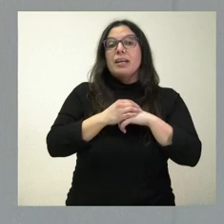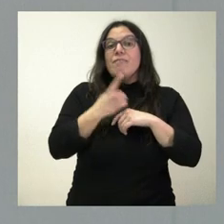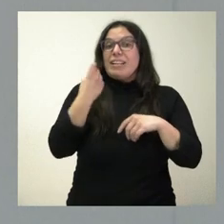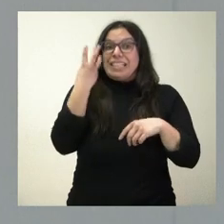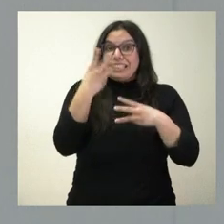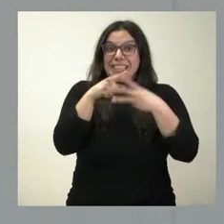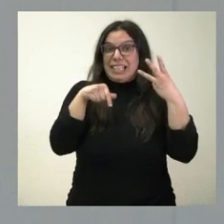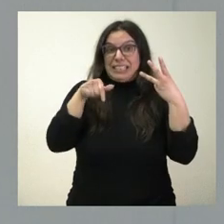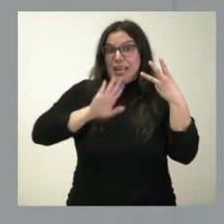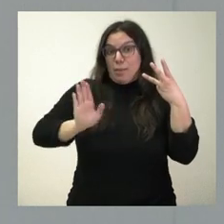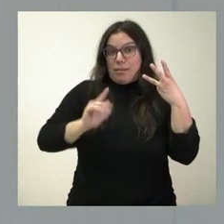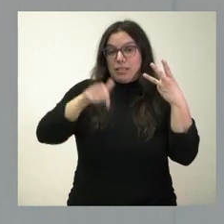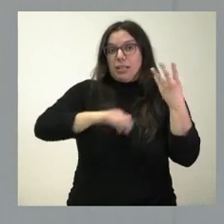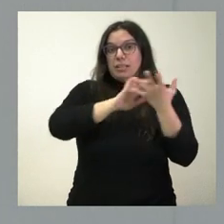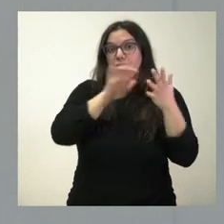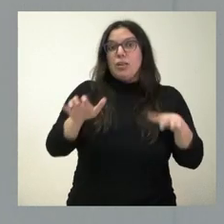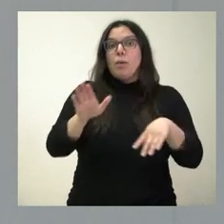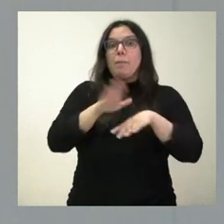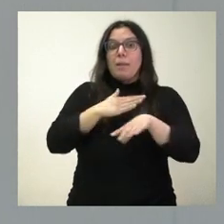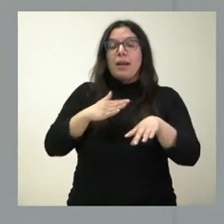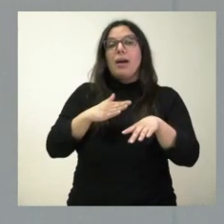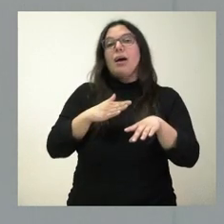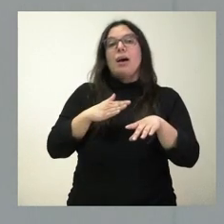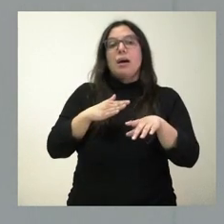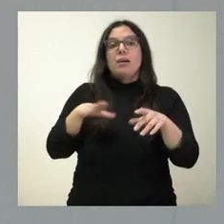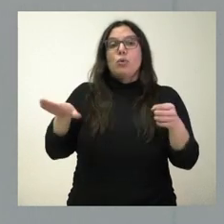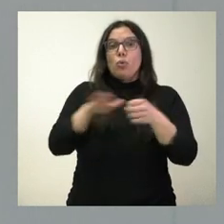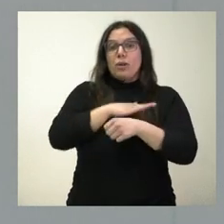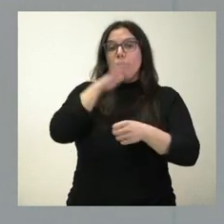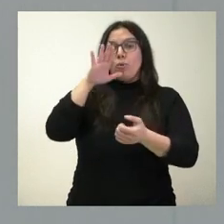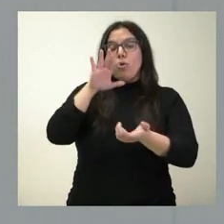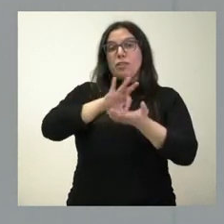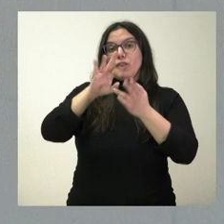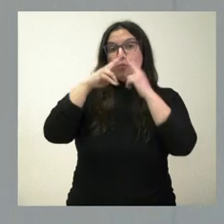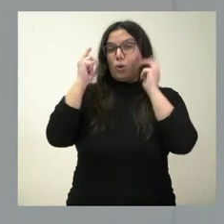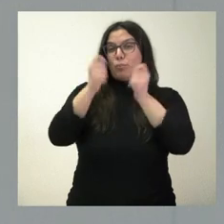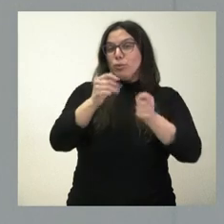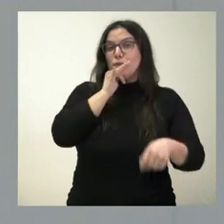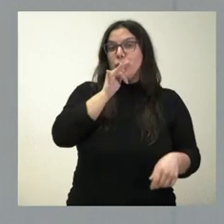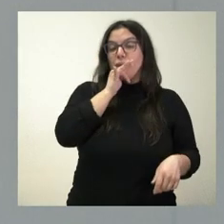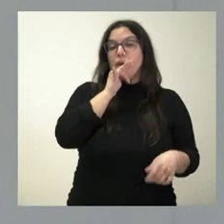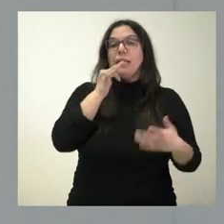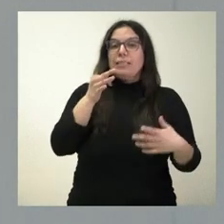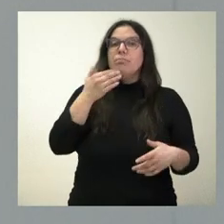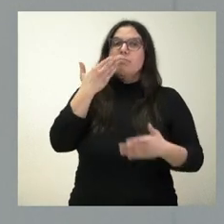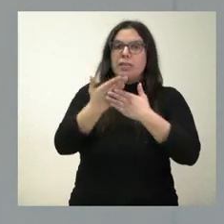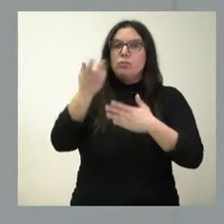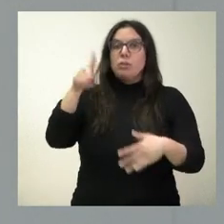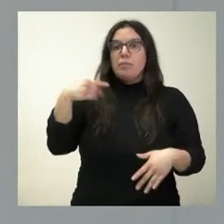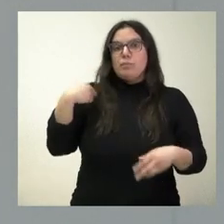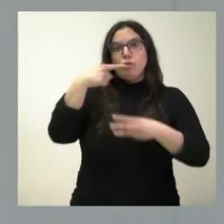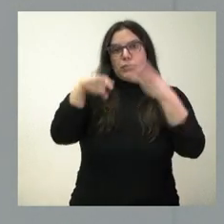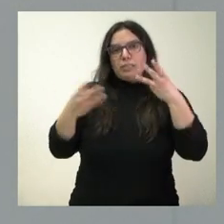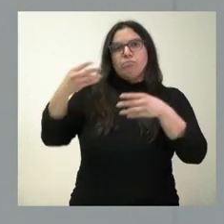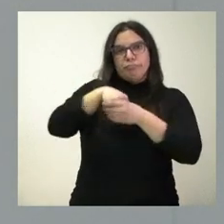en Castilla y León de altas prestaciones que no son de obligación de Servicio Público e insistimos también en que estas mismas líneas puedan ser